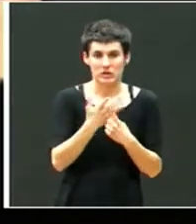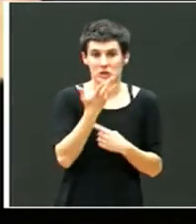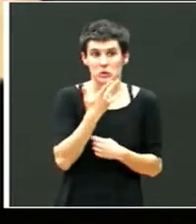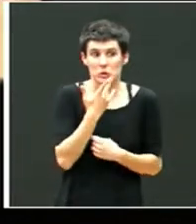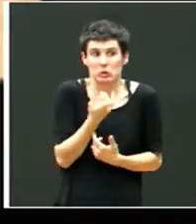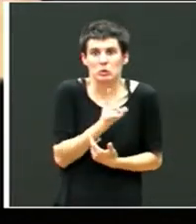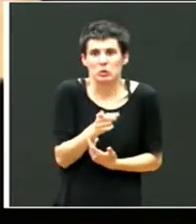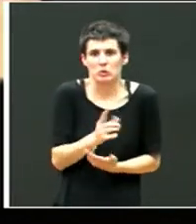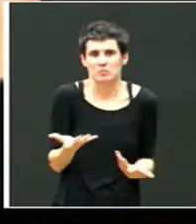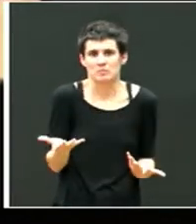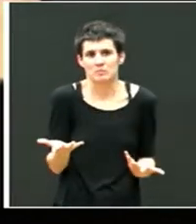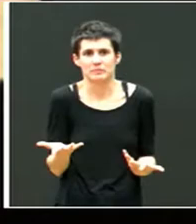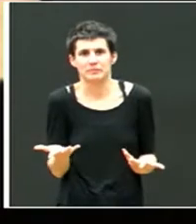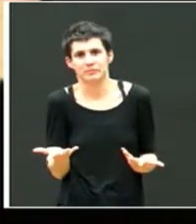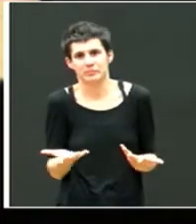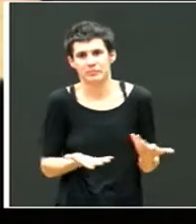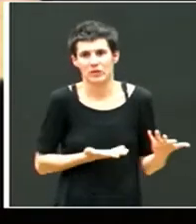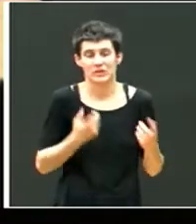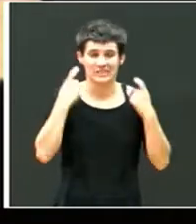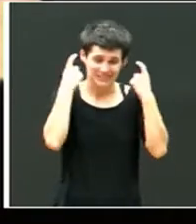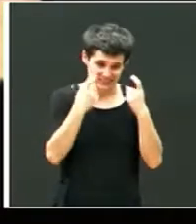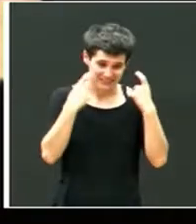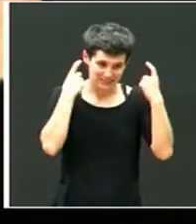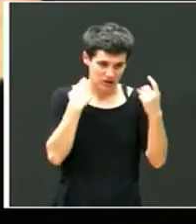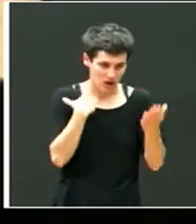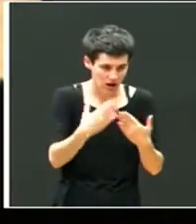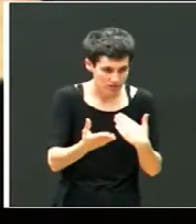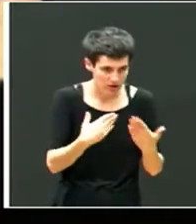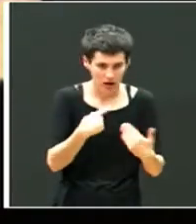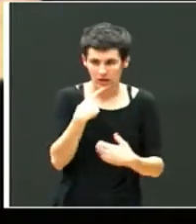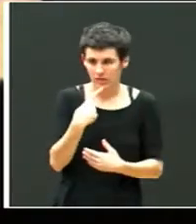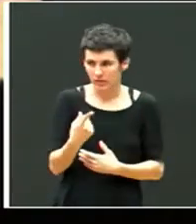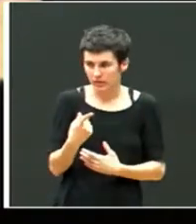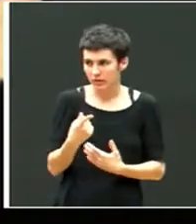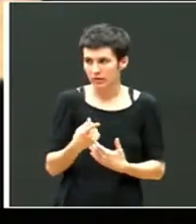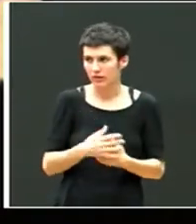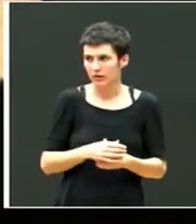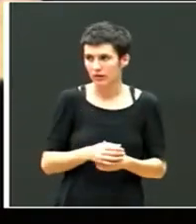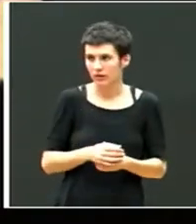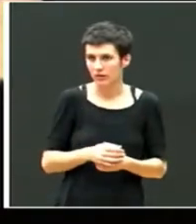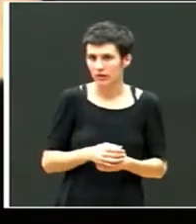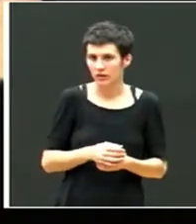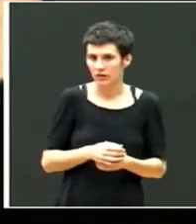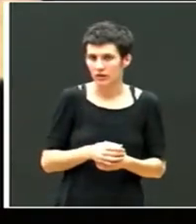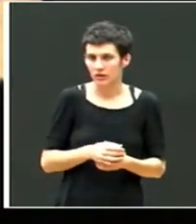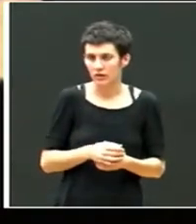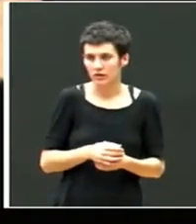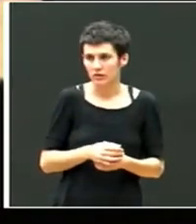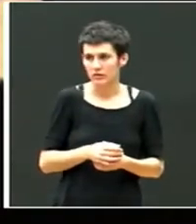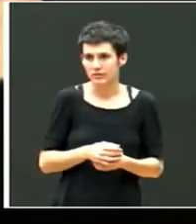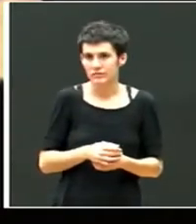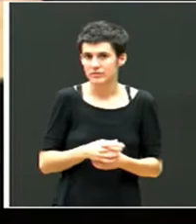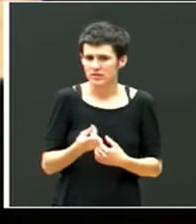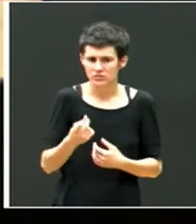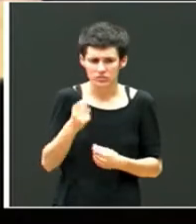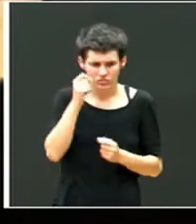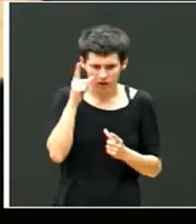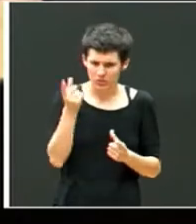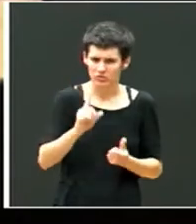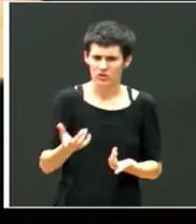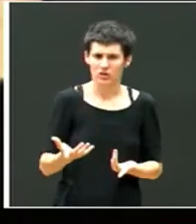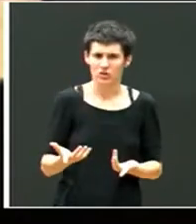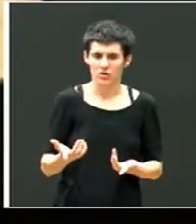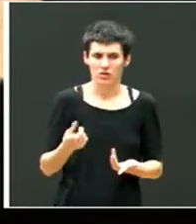Y entonces, pues intentó hablar con él y decirle que no te das cuenta que